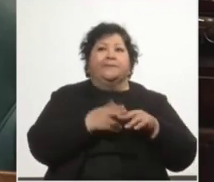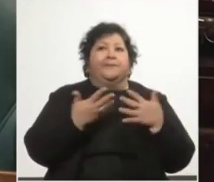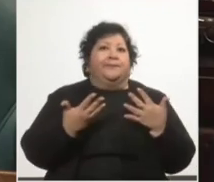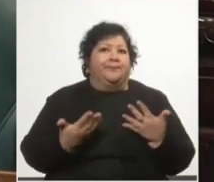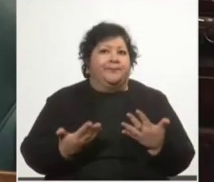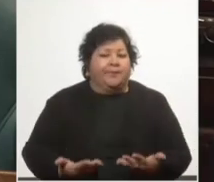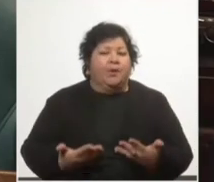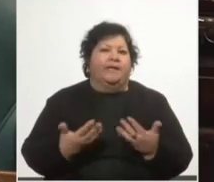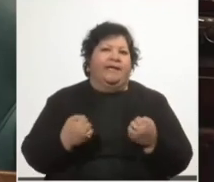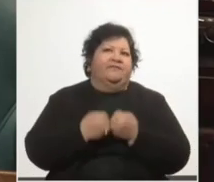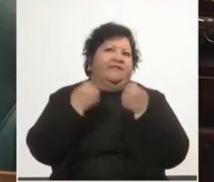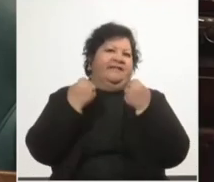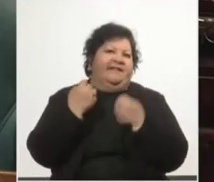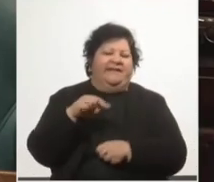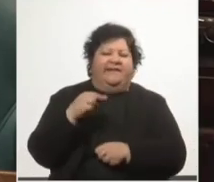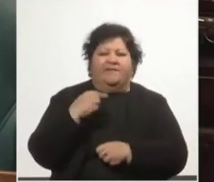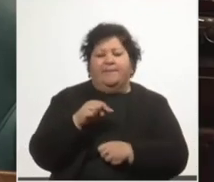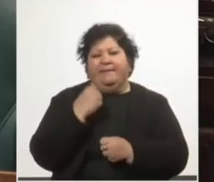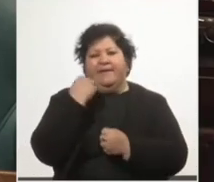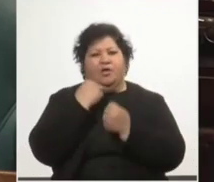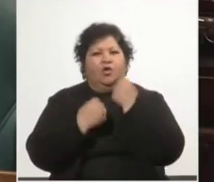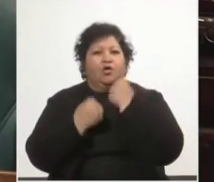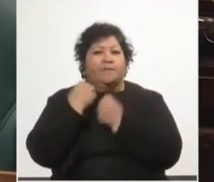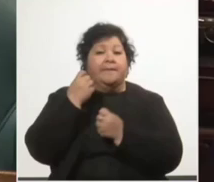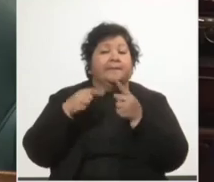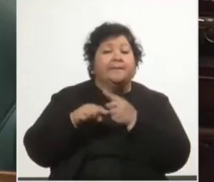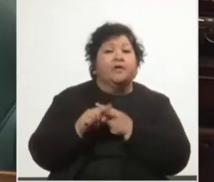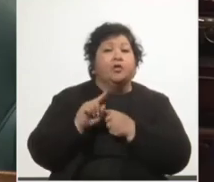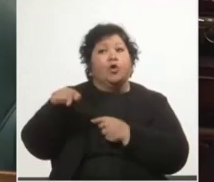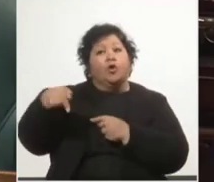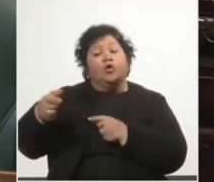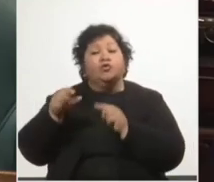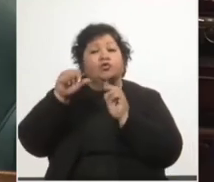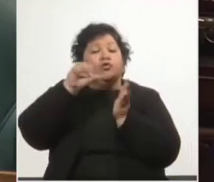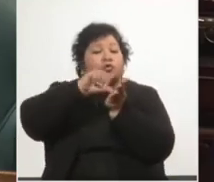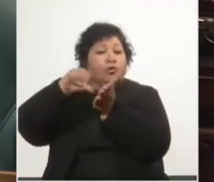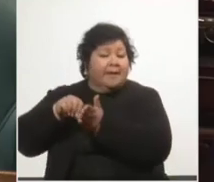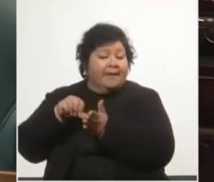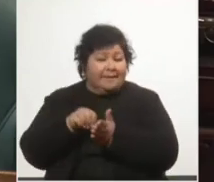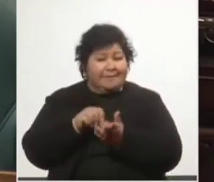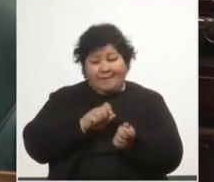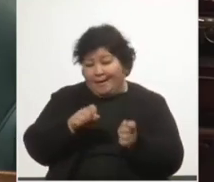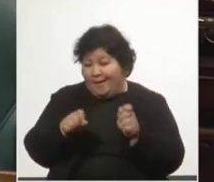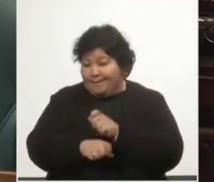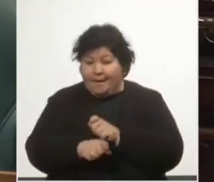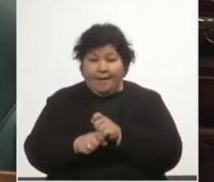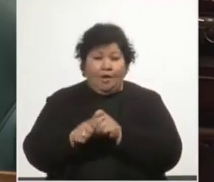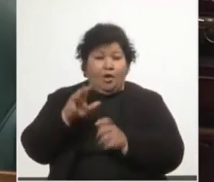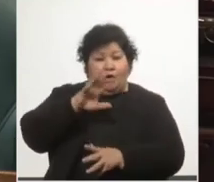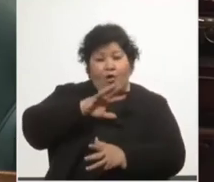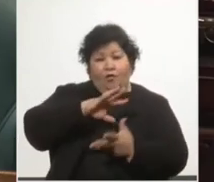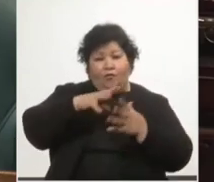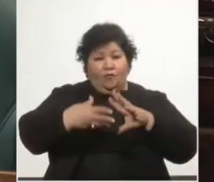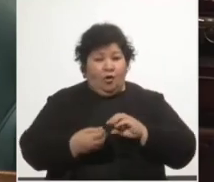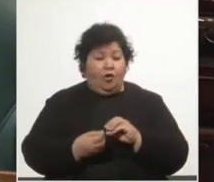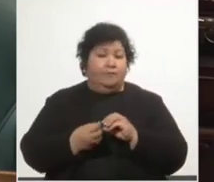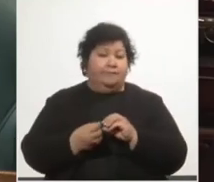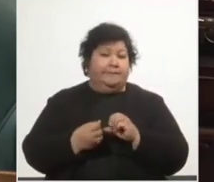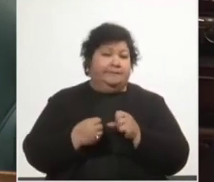negativamente la economía. Resulta que otros países que tomaron más medidas se han recuperado con más potencia que nuestro país.